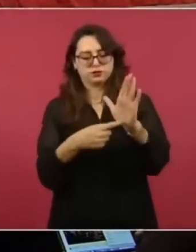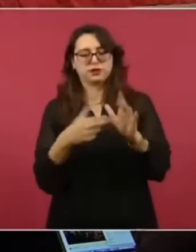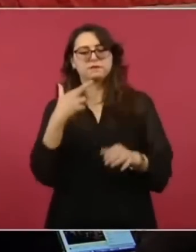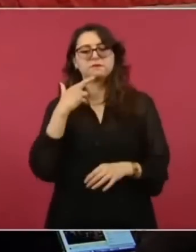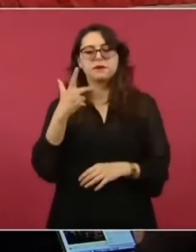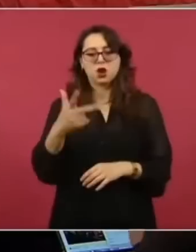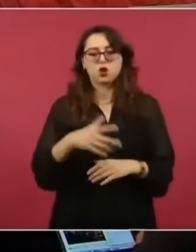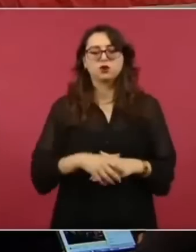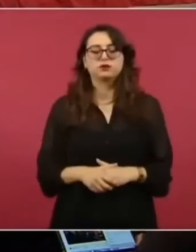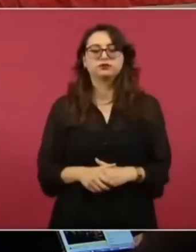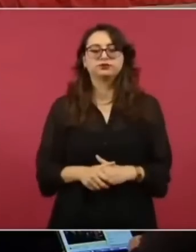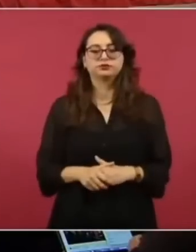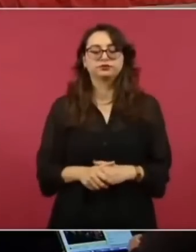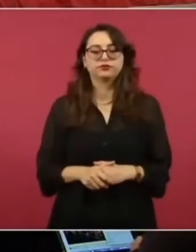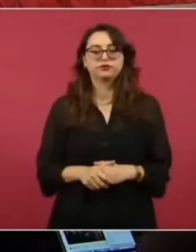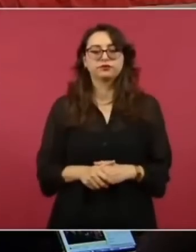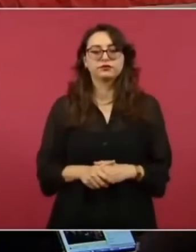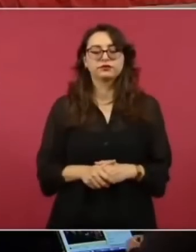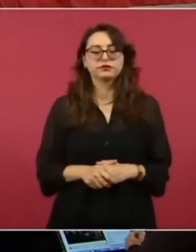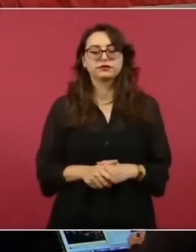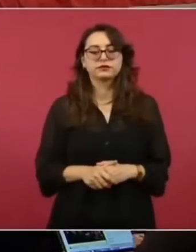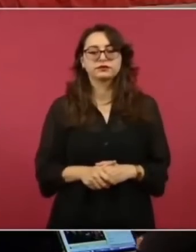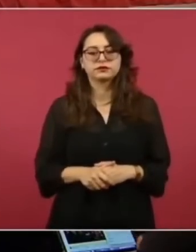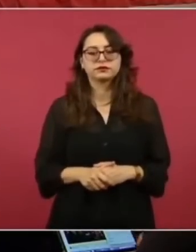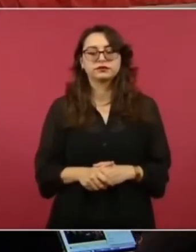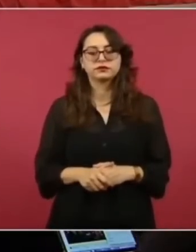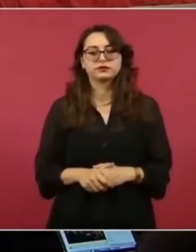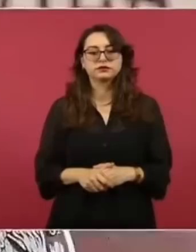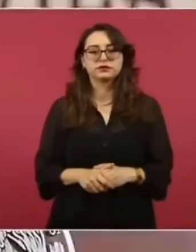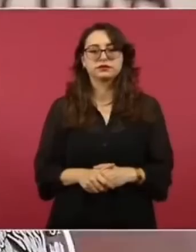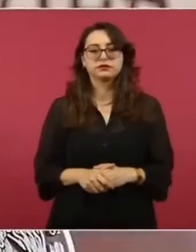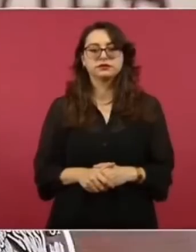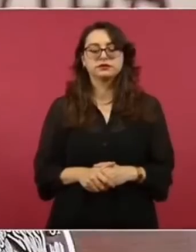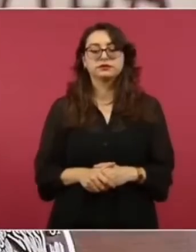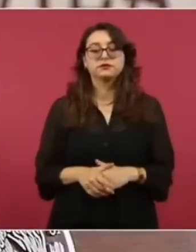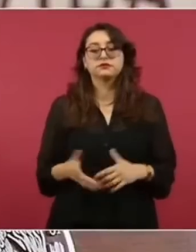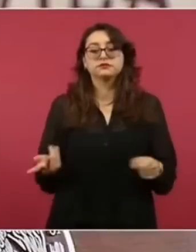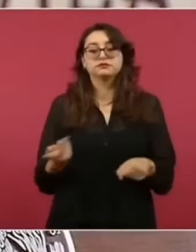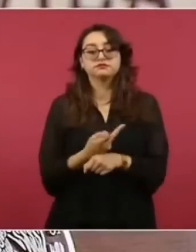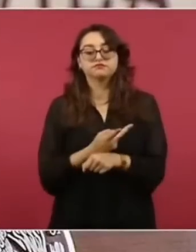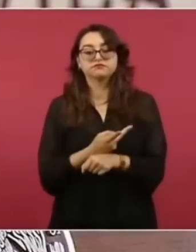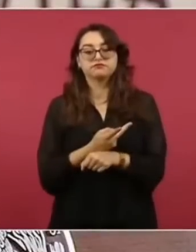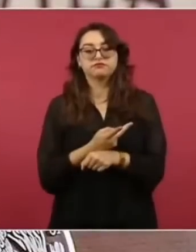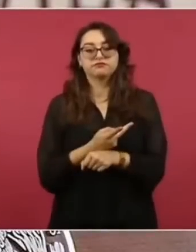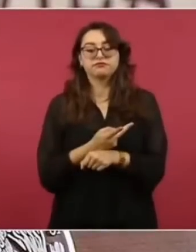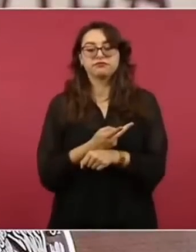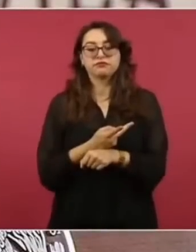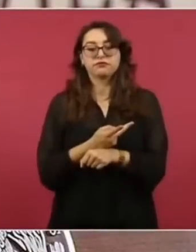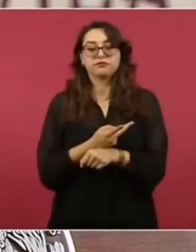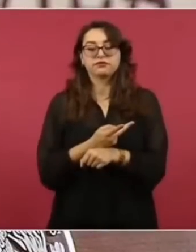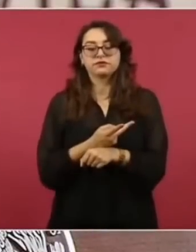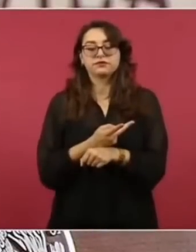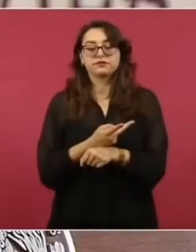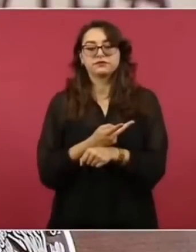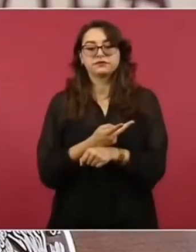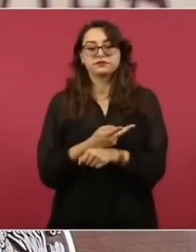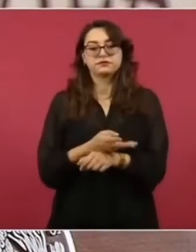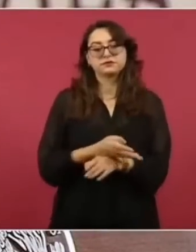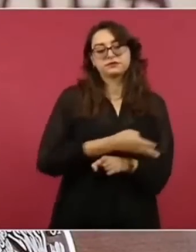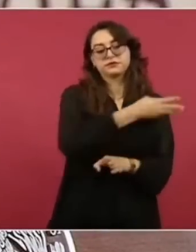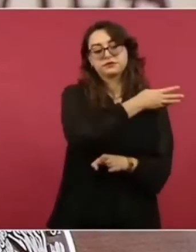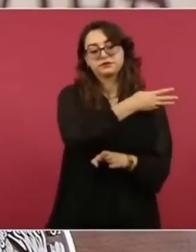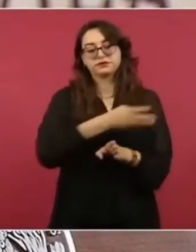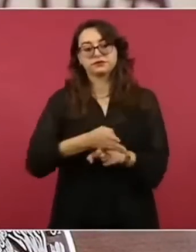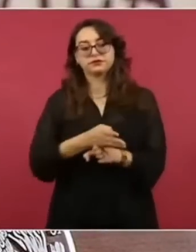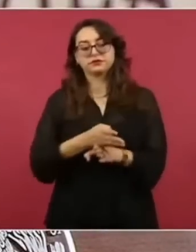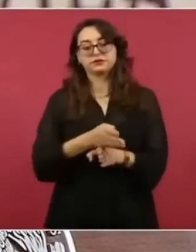Sedicio posteriormente eh implosiona el negocio de los casinos durante eh en la